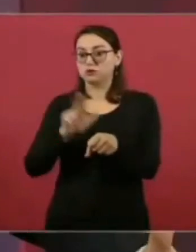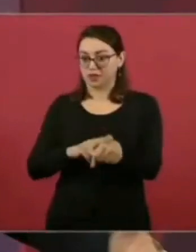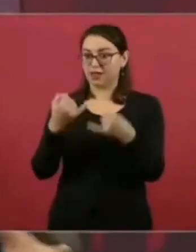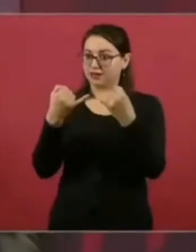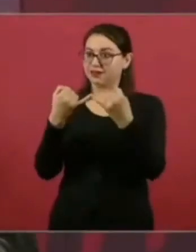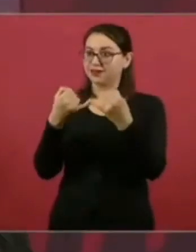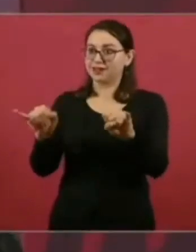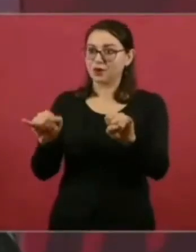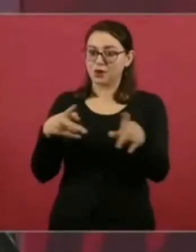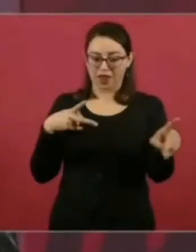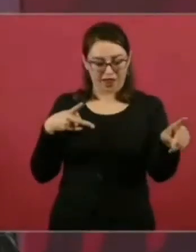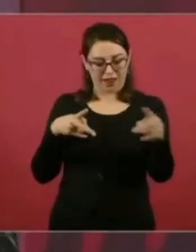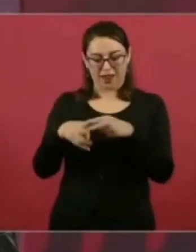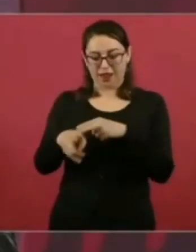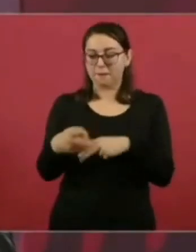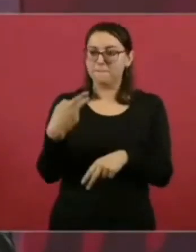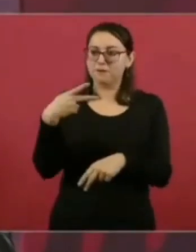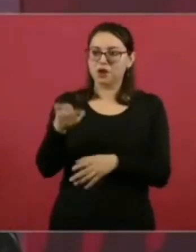fachadas.